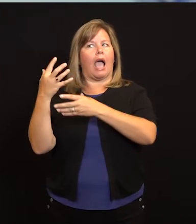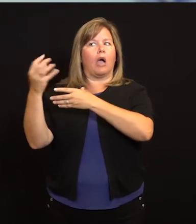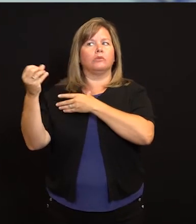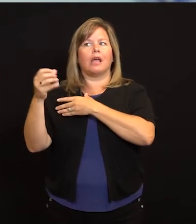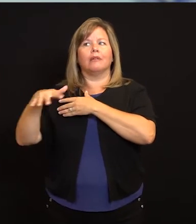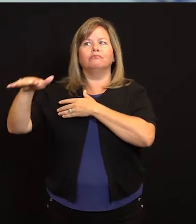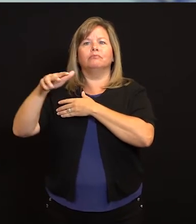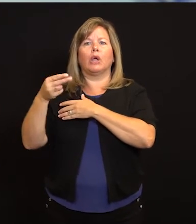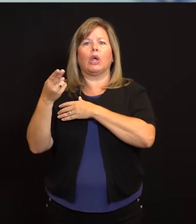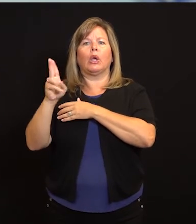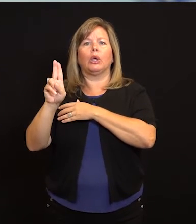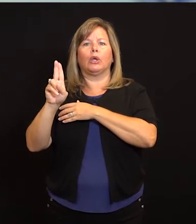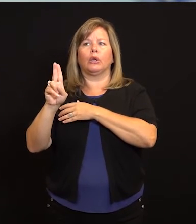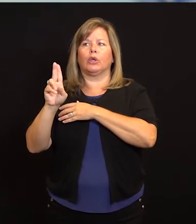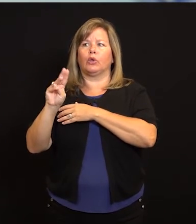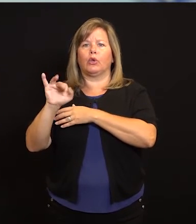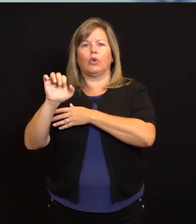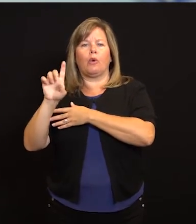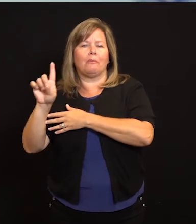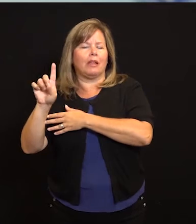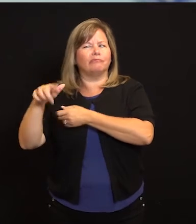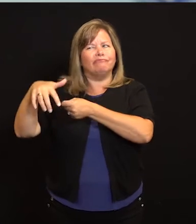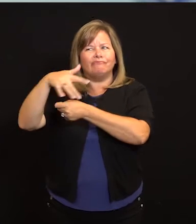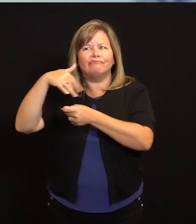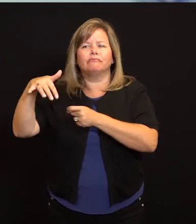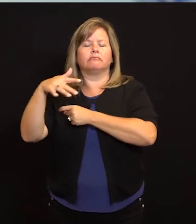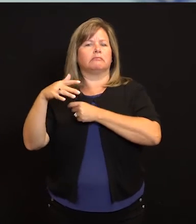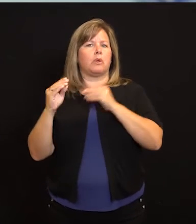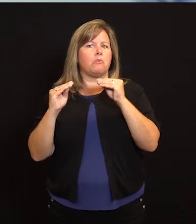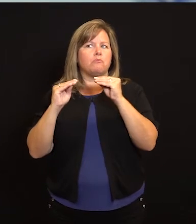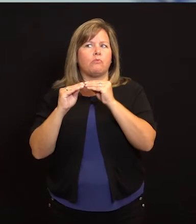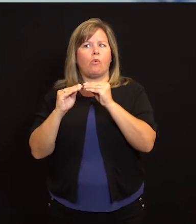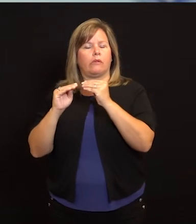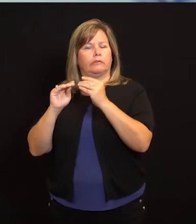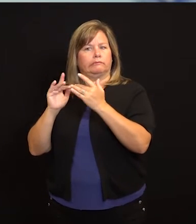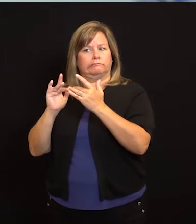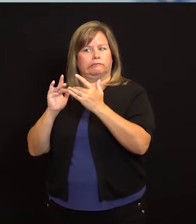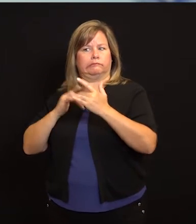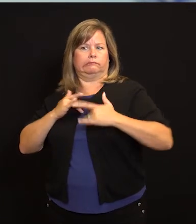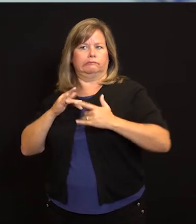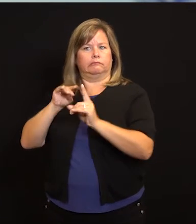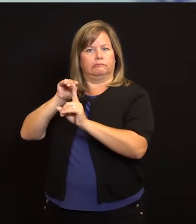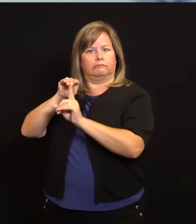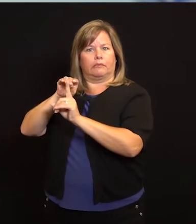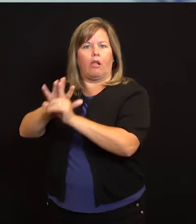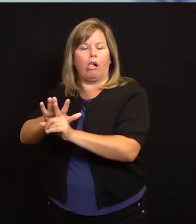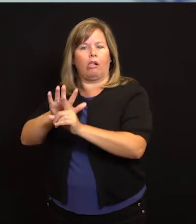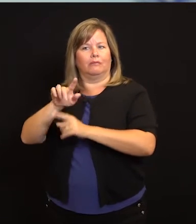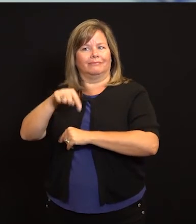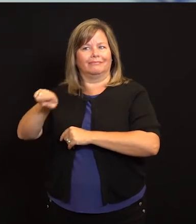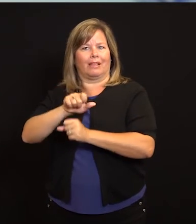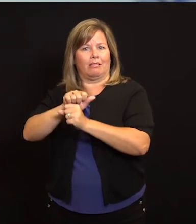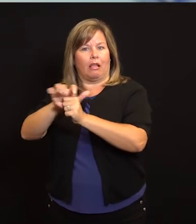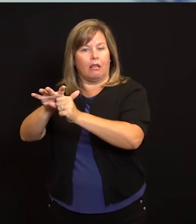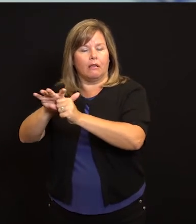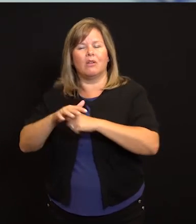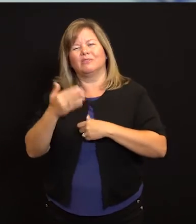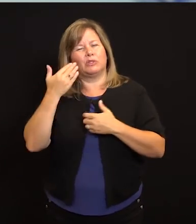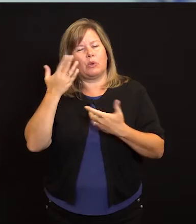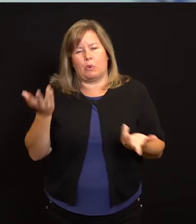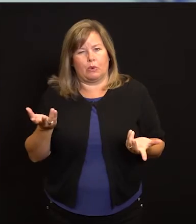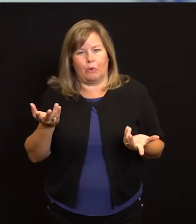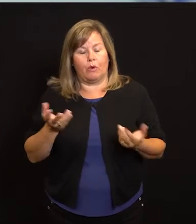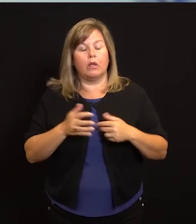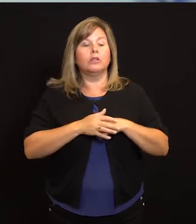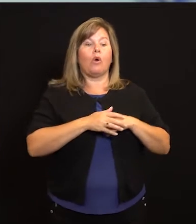menos húmedas tienden a ser un poco más favorables a los virus respiratorios. Pero en realidad simplemente no lo